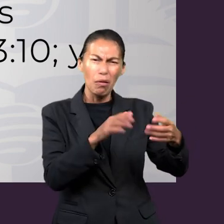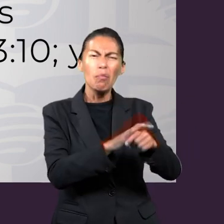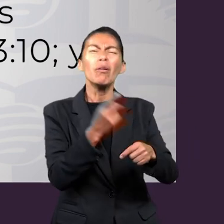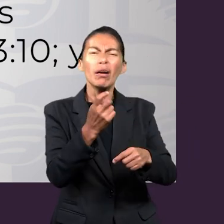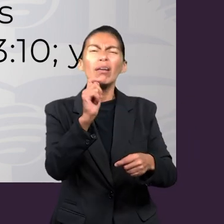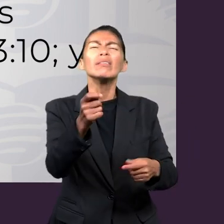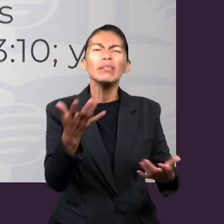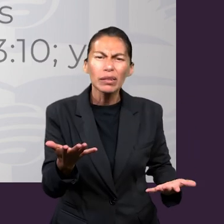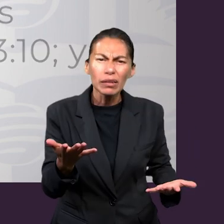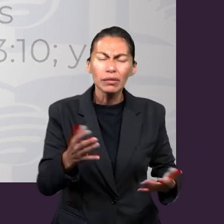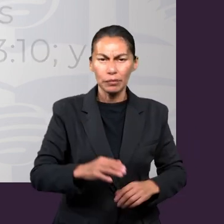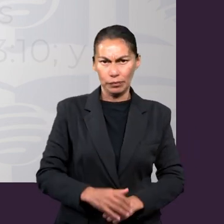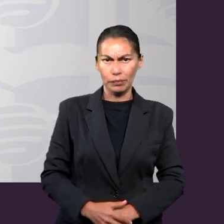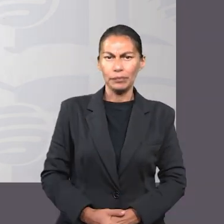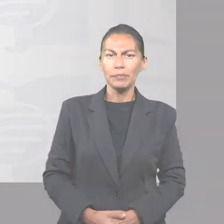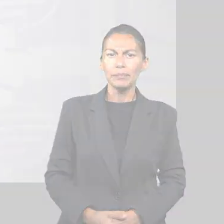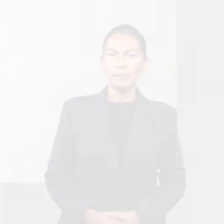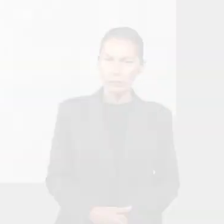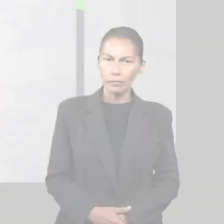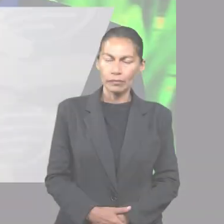10, 6, 10, al 20?